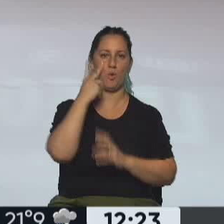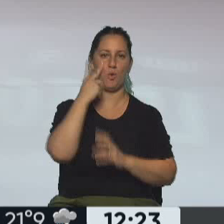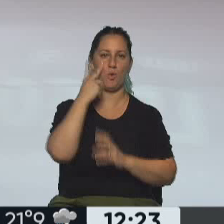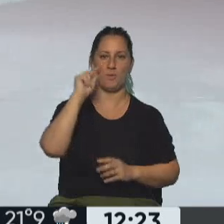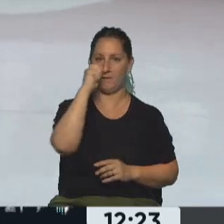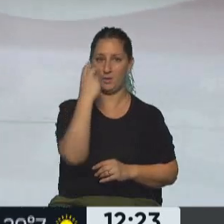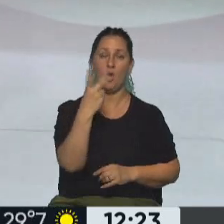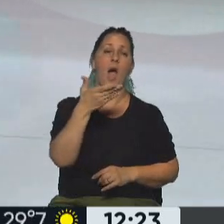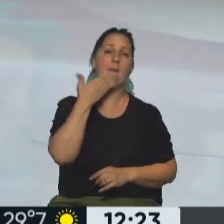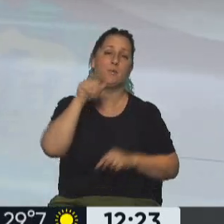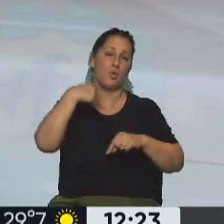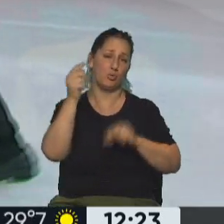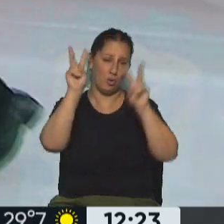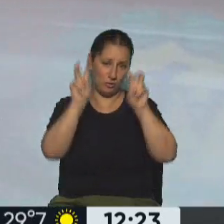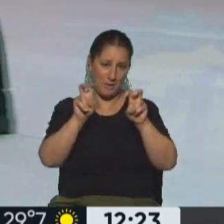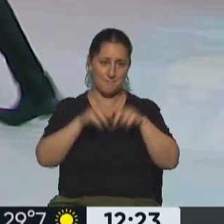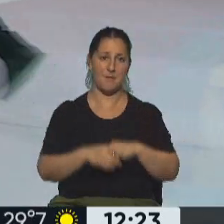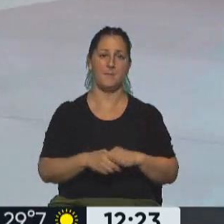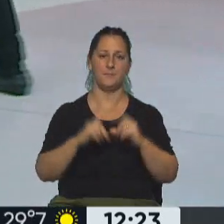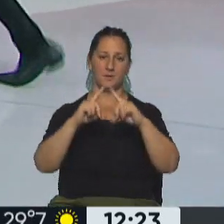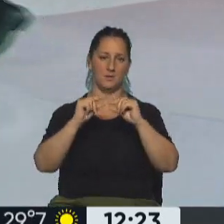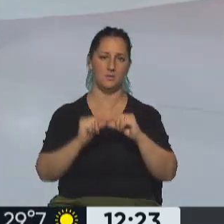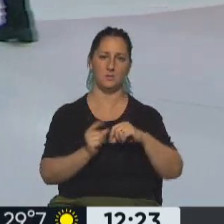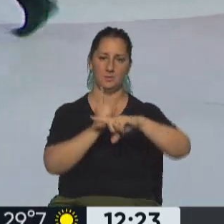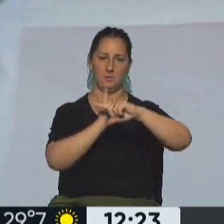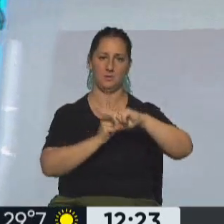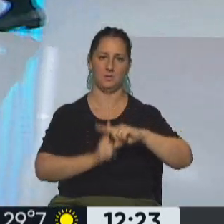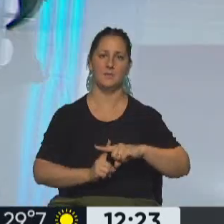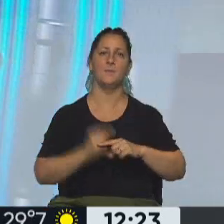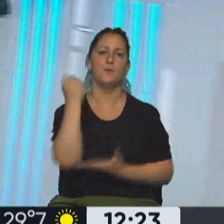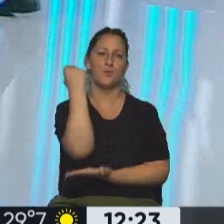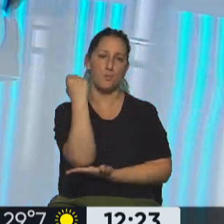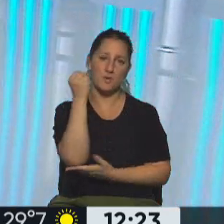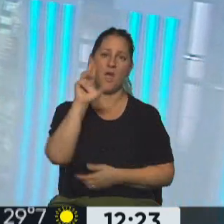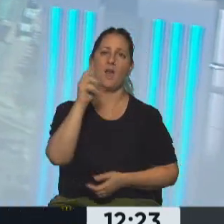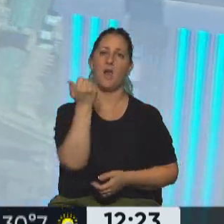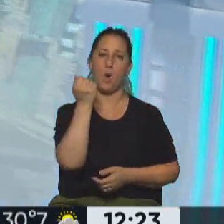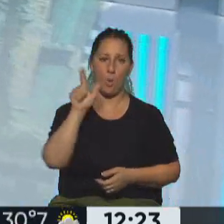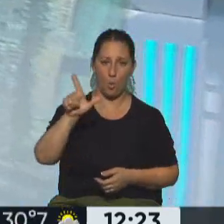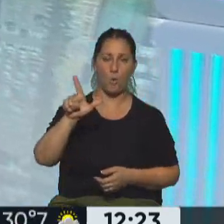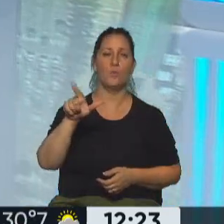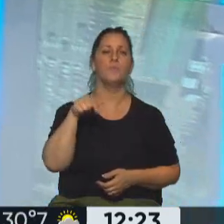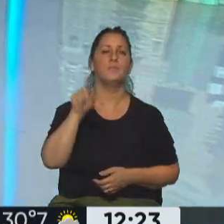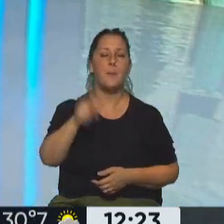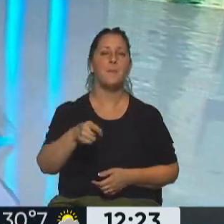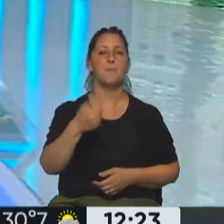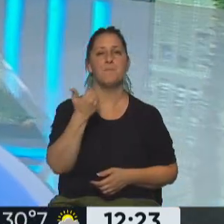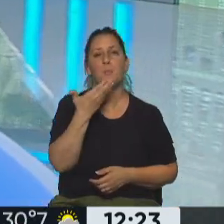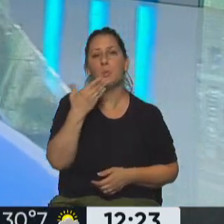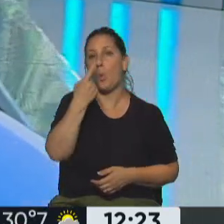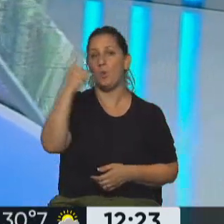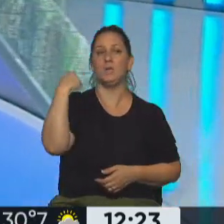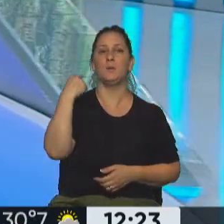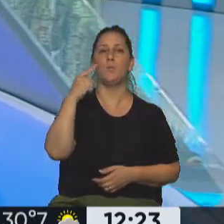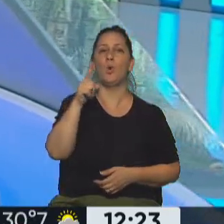Veamos la agenda periodística y vamos a hablar de números, vamos a hablar de economía con Raúl de la Torre y sobre todo de un último tuit